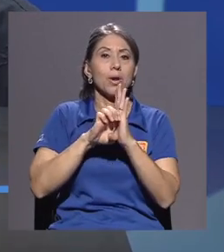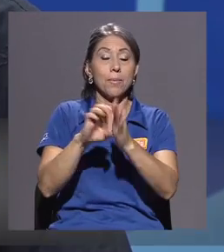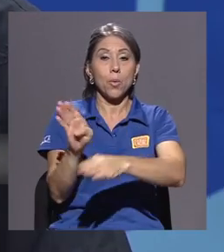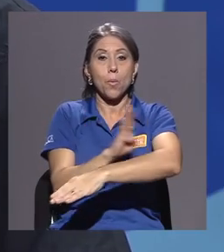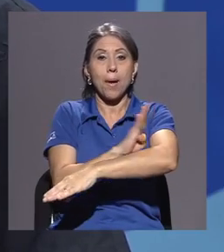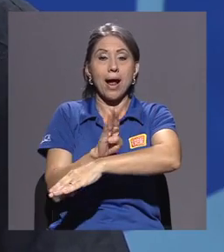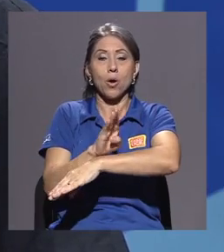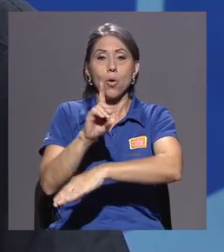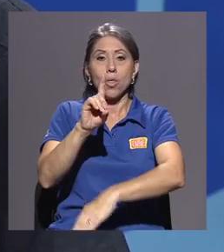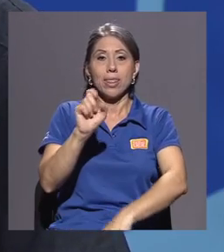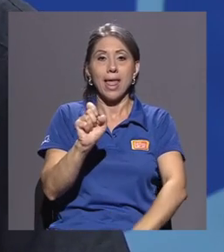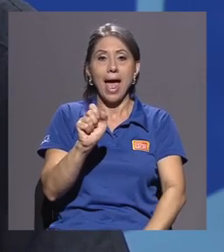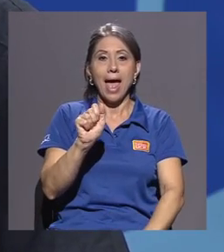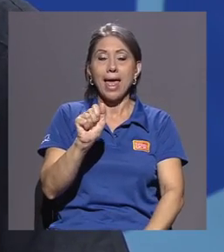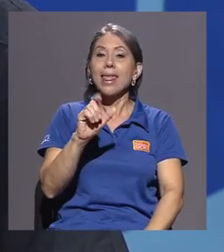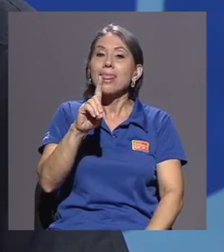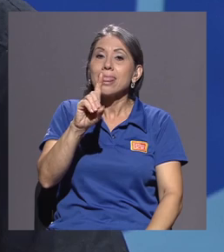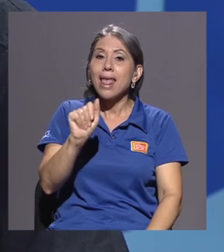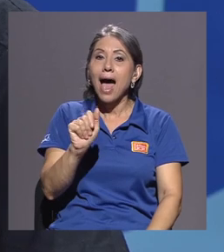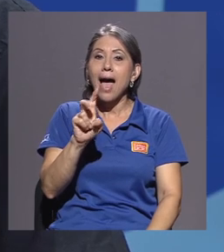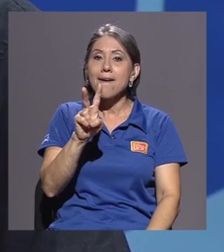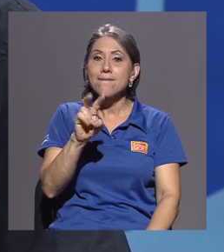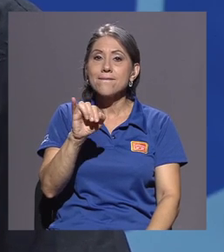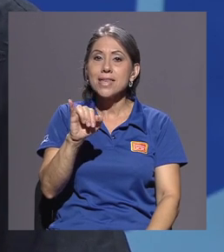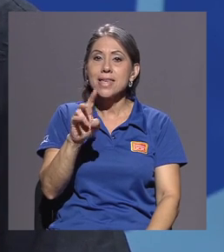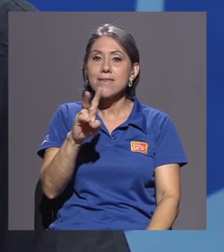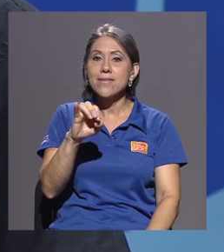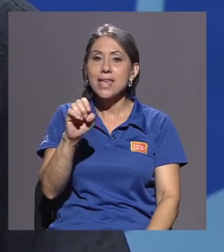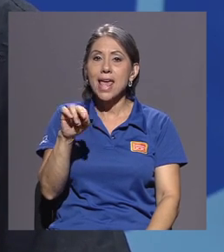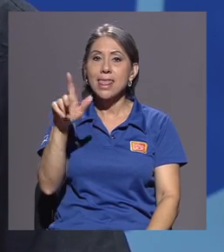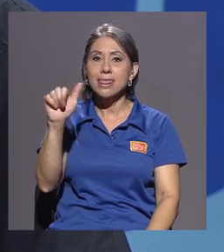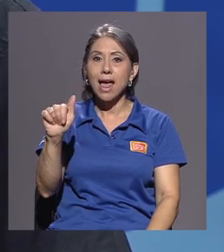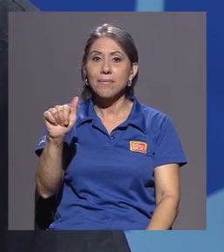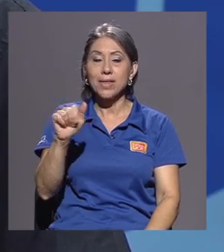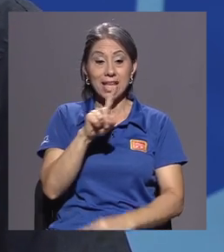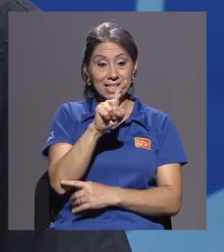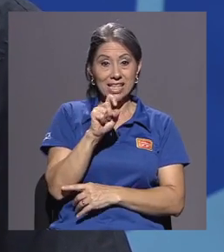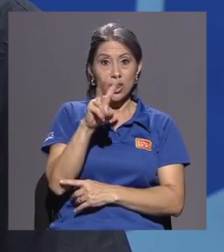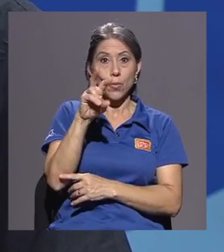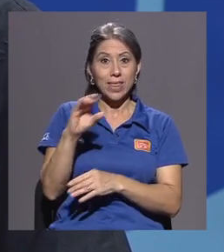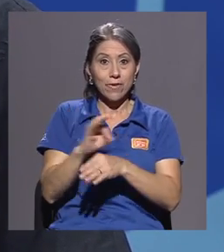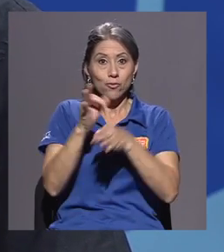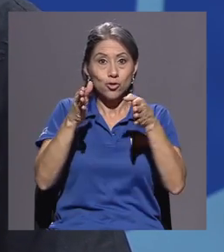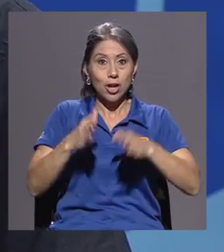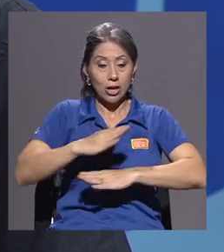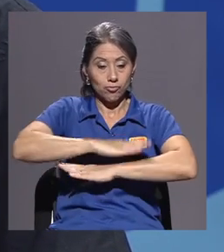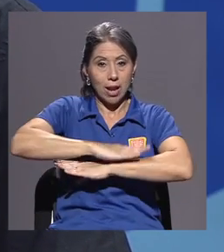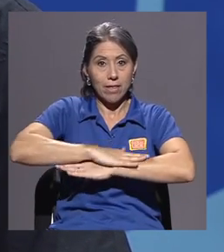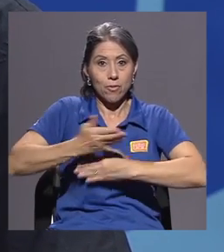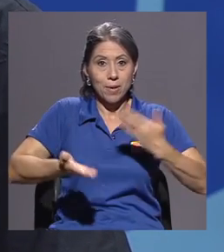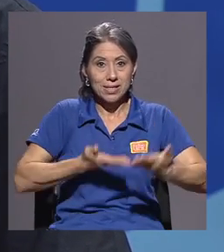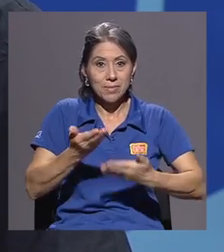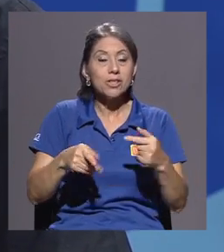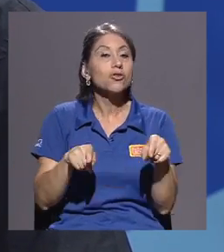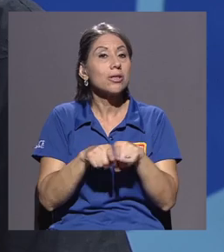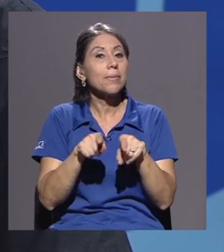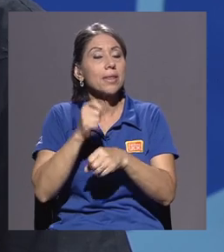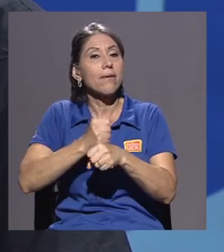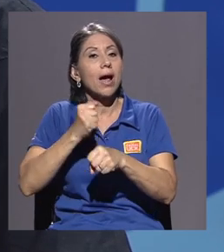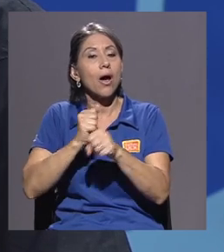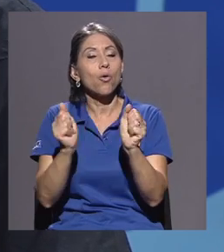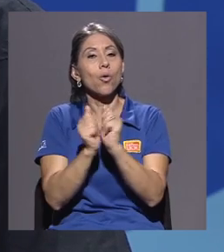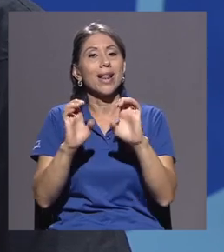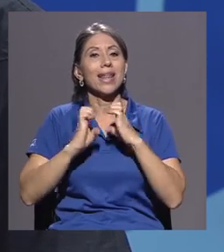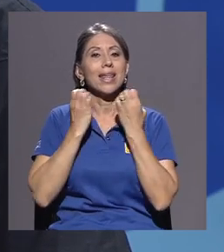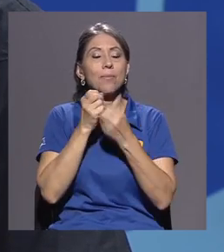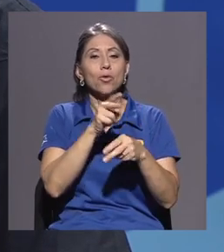Vivienda. Tuvimos 120 funcionarios de plataforma de servicios. Adicionalmente, hemos trabajado con el equipo